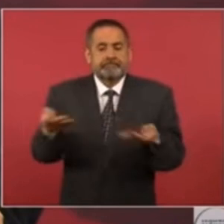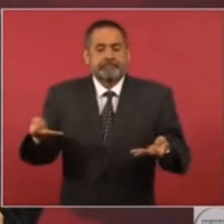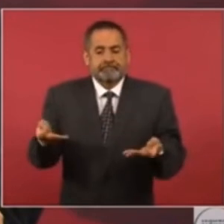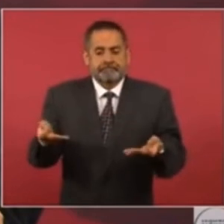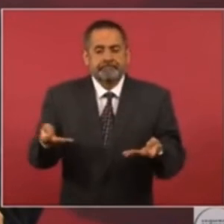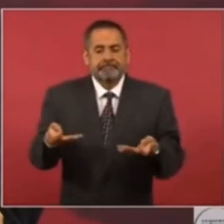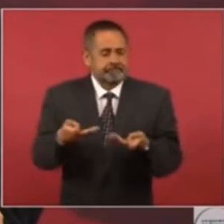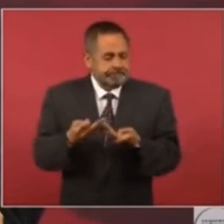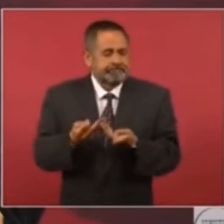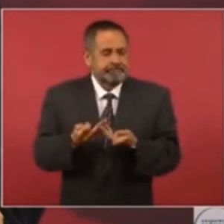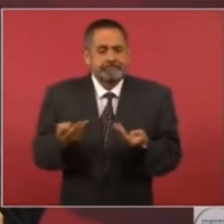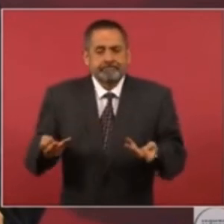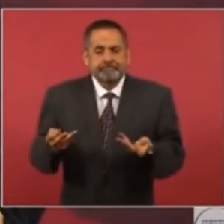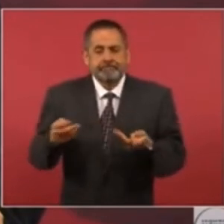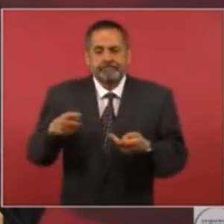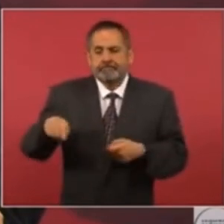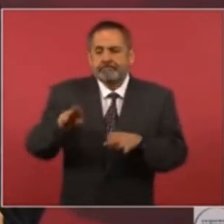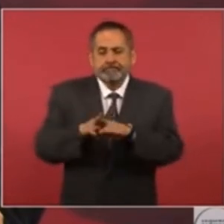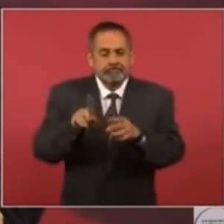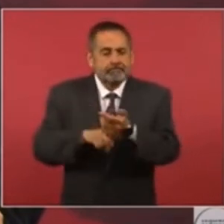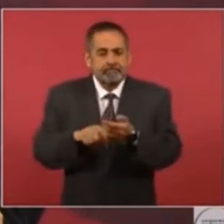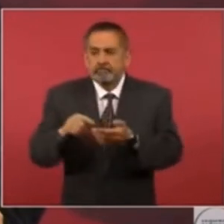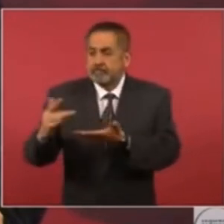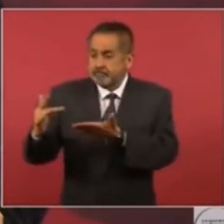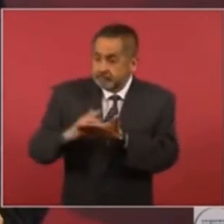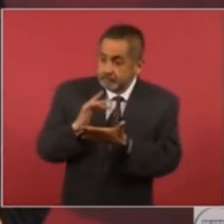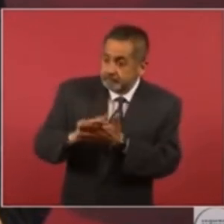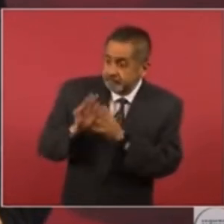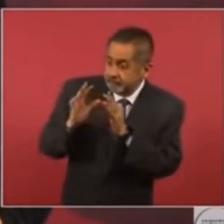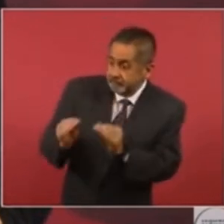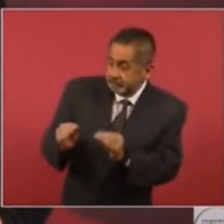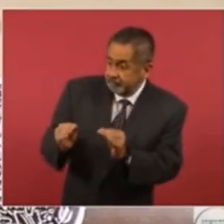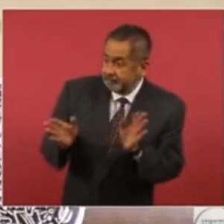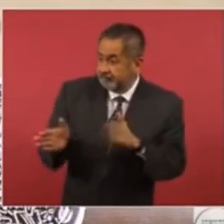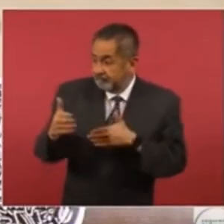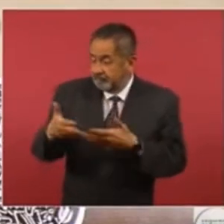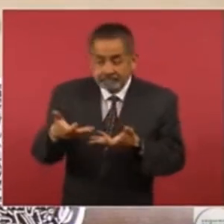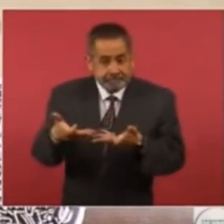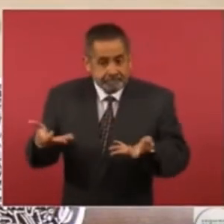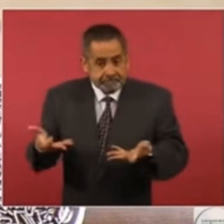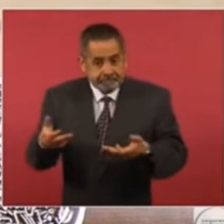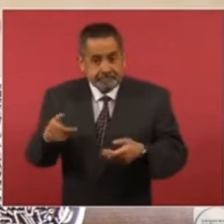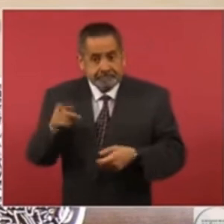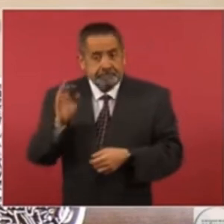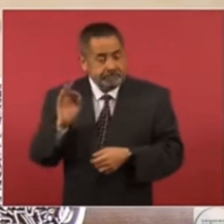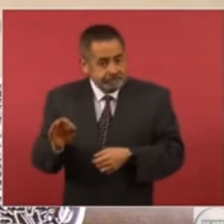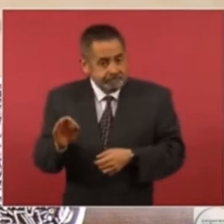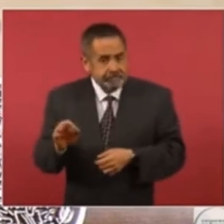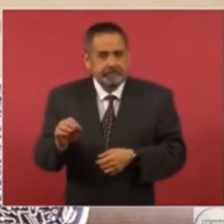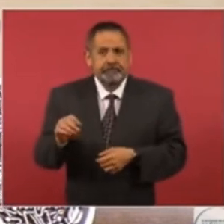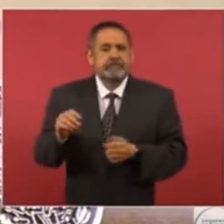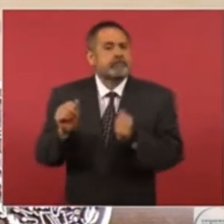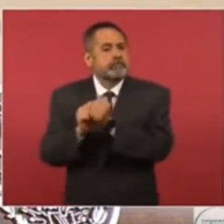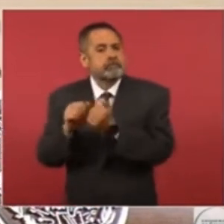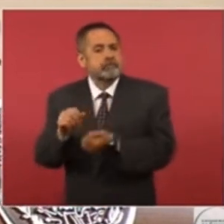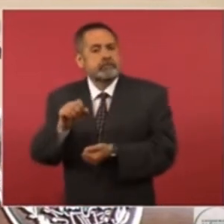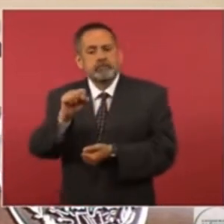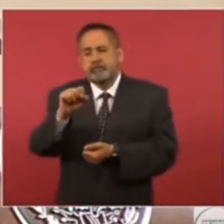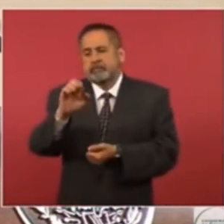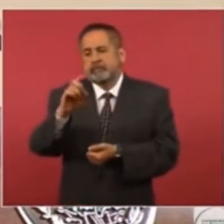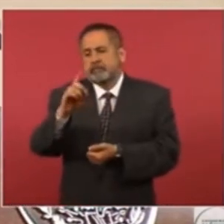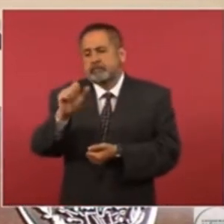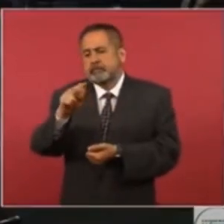Ya con el apoyo de la Secretaría de Defensa, de los